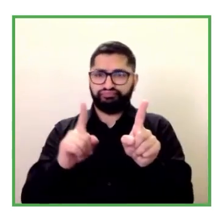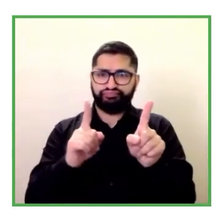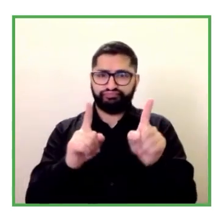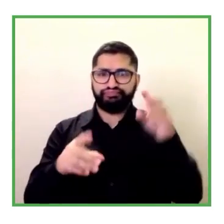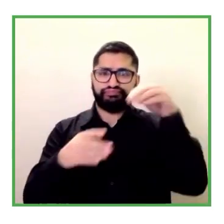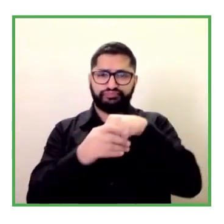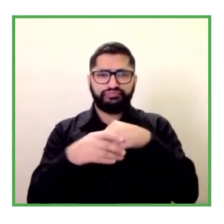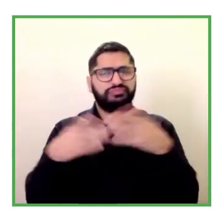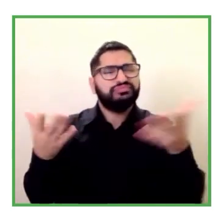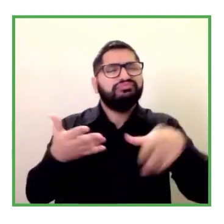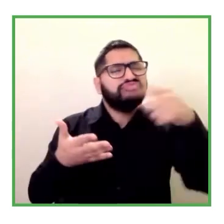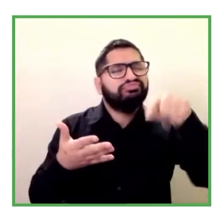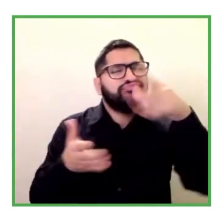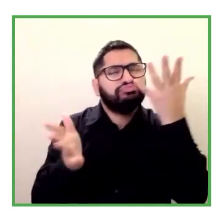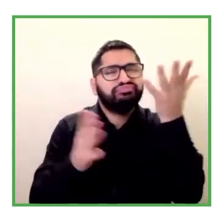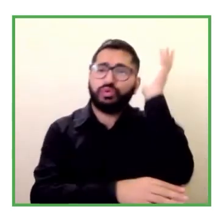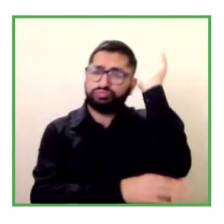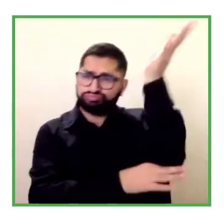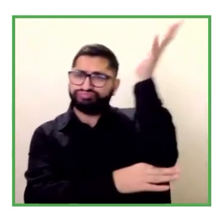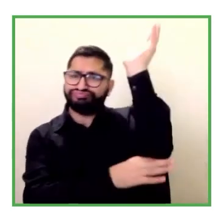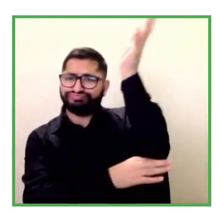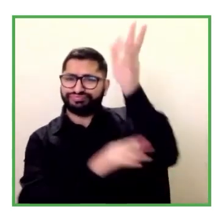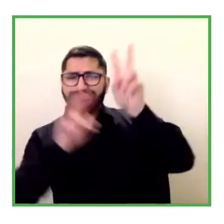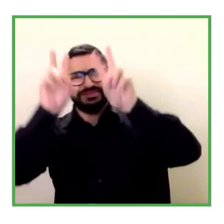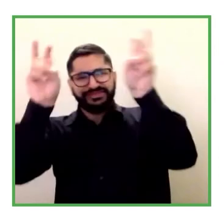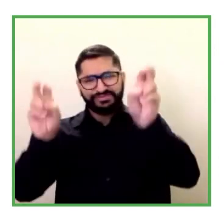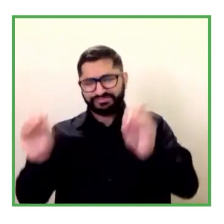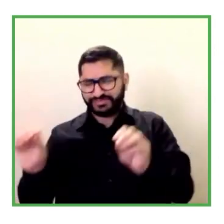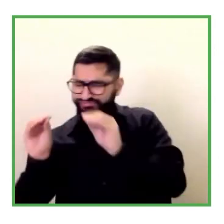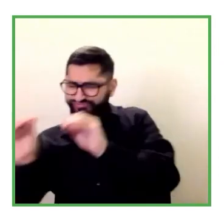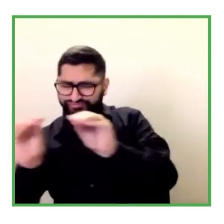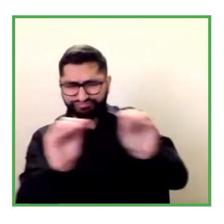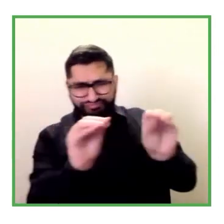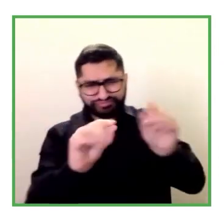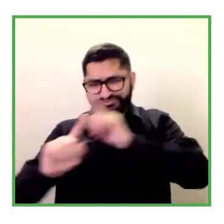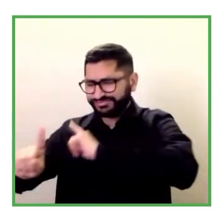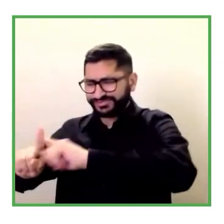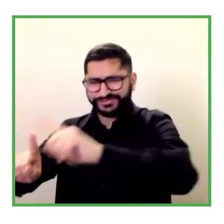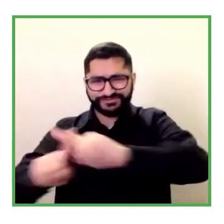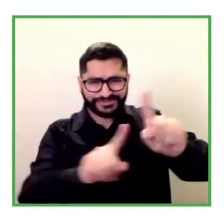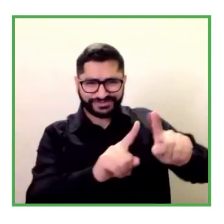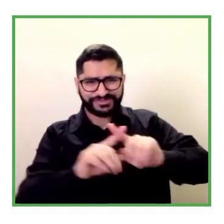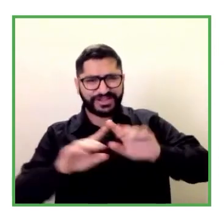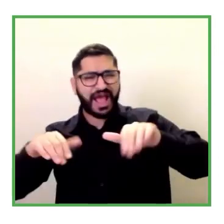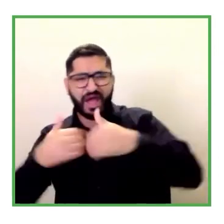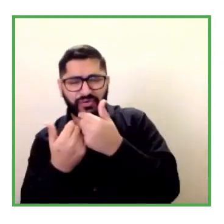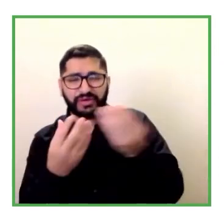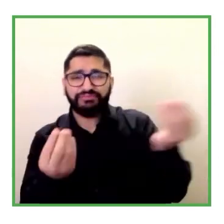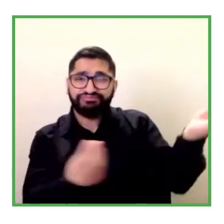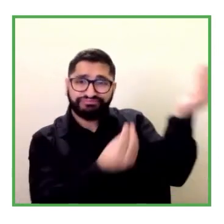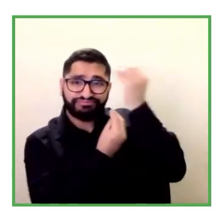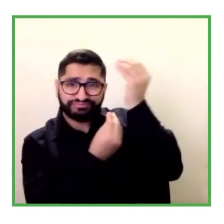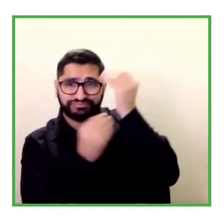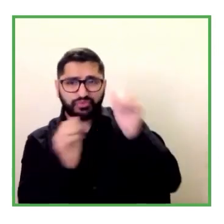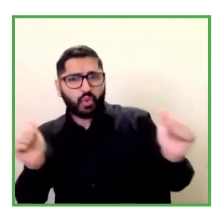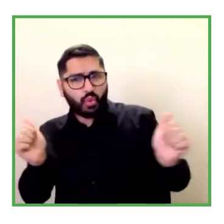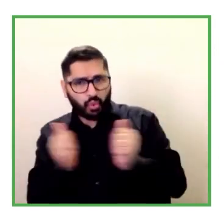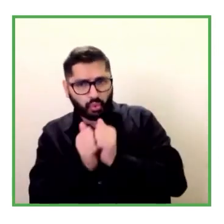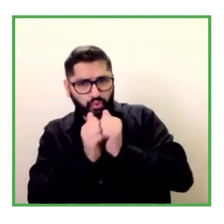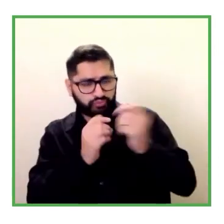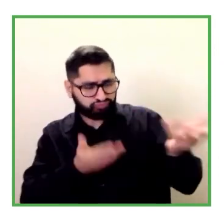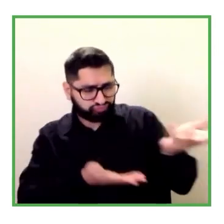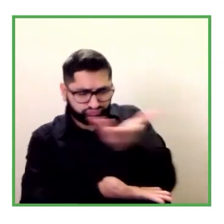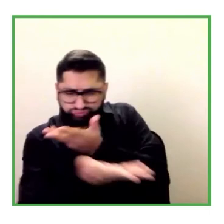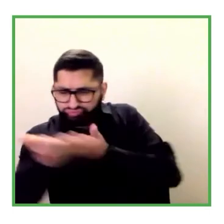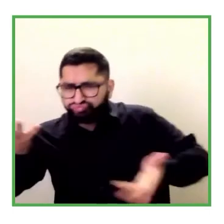queremos realmente es aprender en conjunto para seguirnos fortaleciendo la parte de políticas y